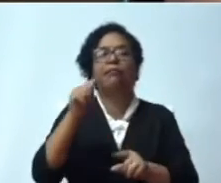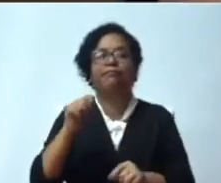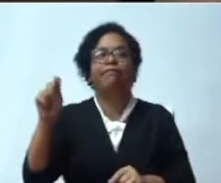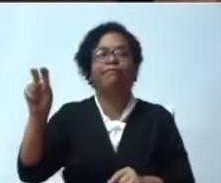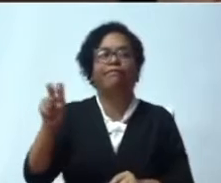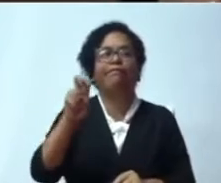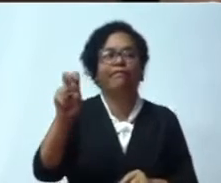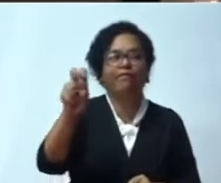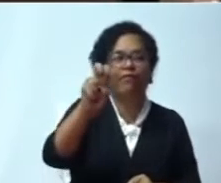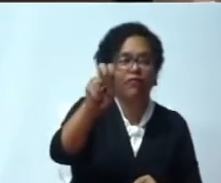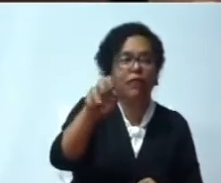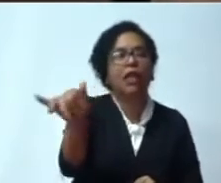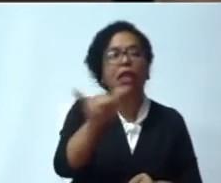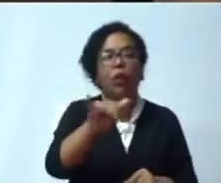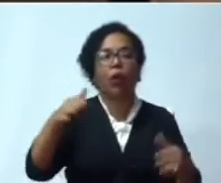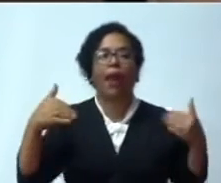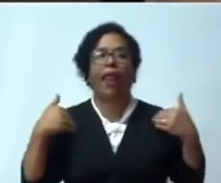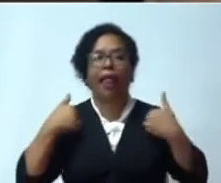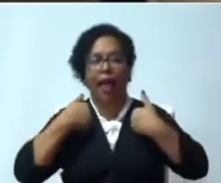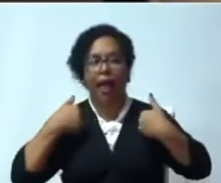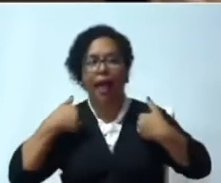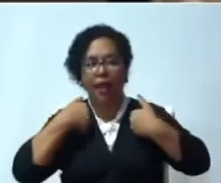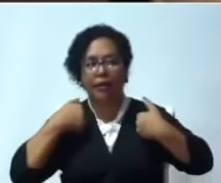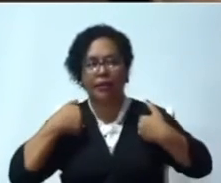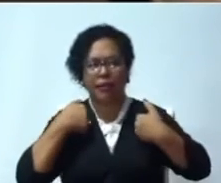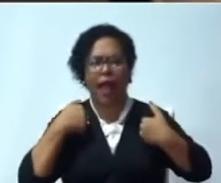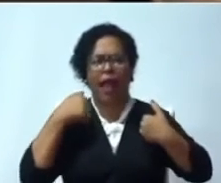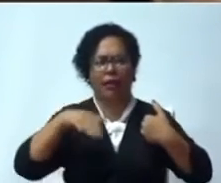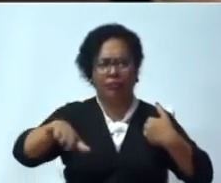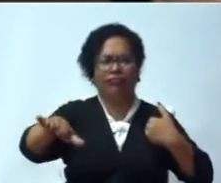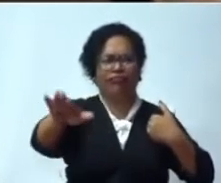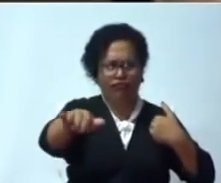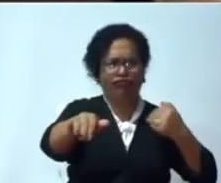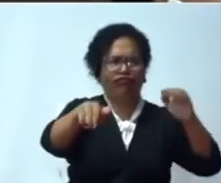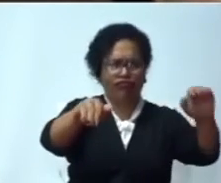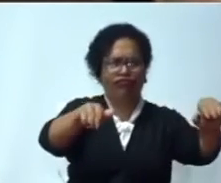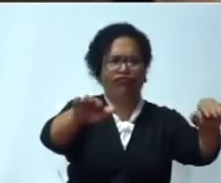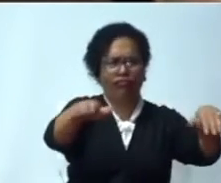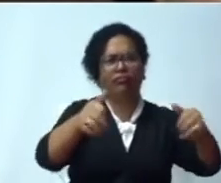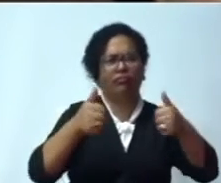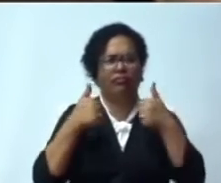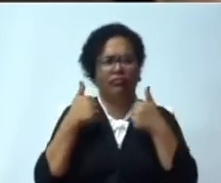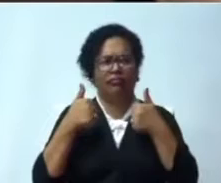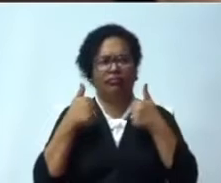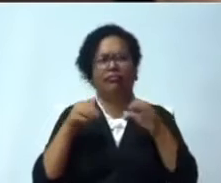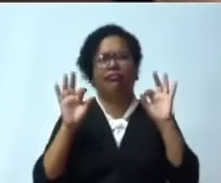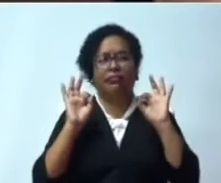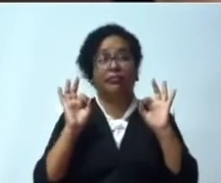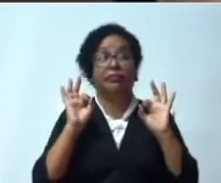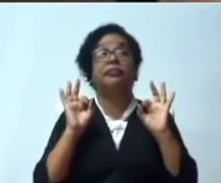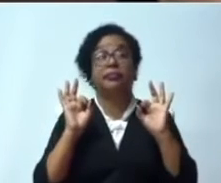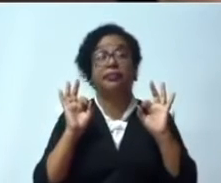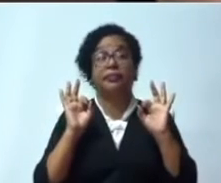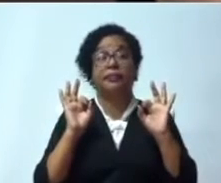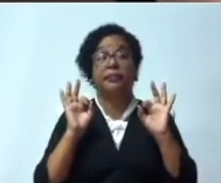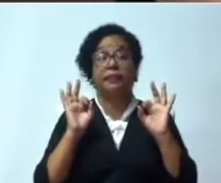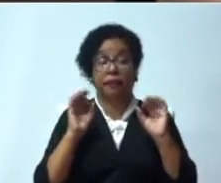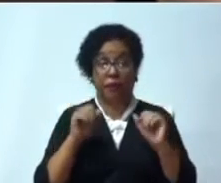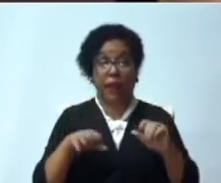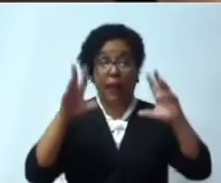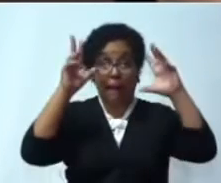presidente de la República, que justamente se paró en varias ocasiones en la campaña pasada